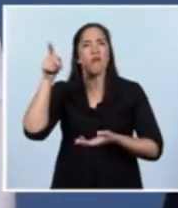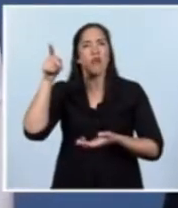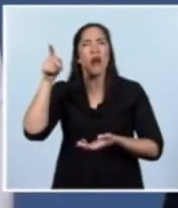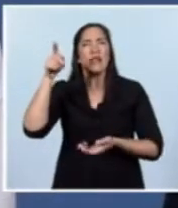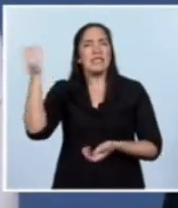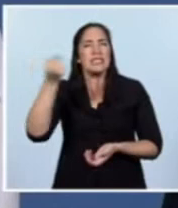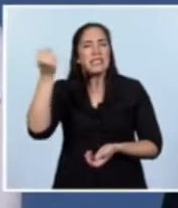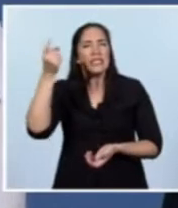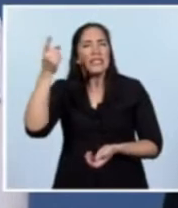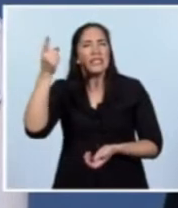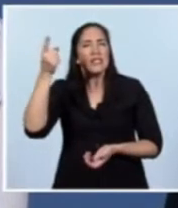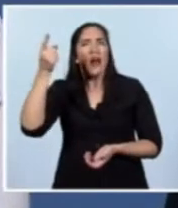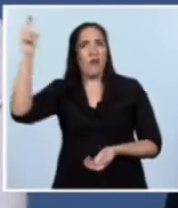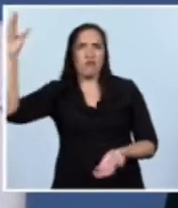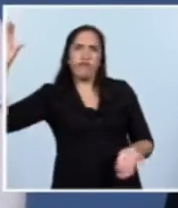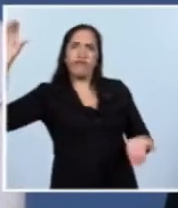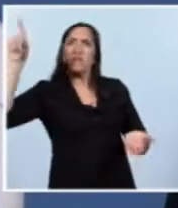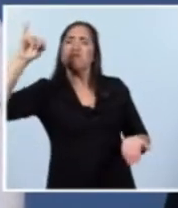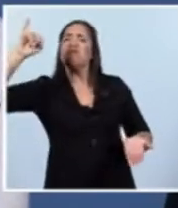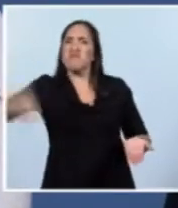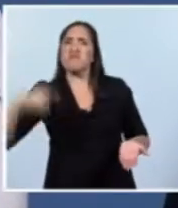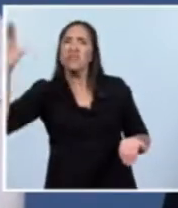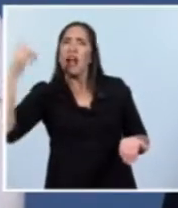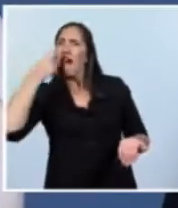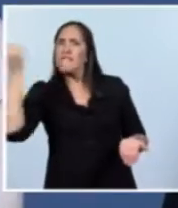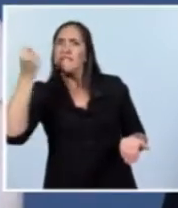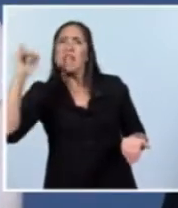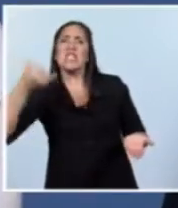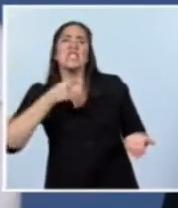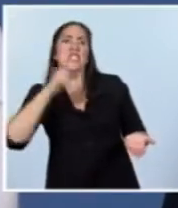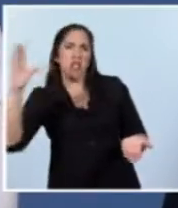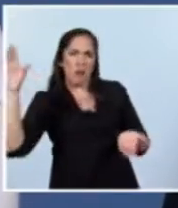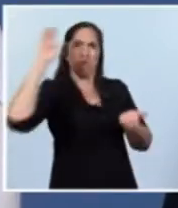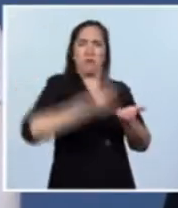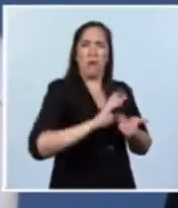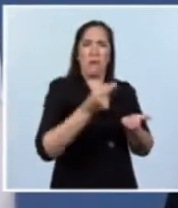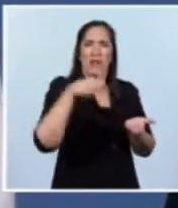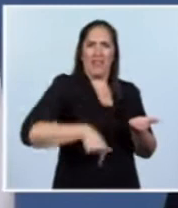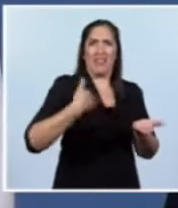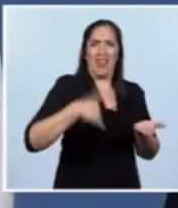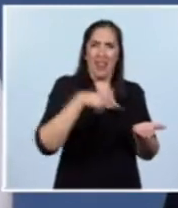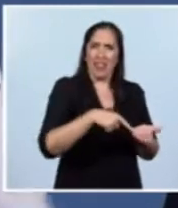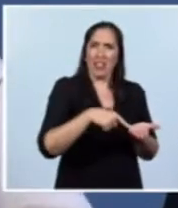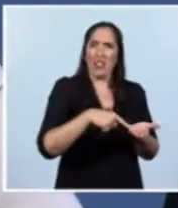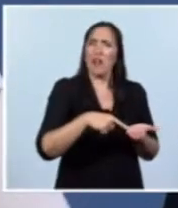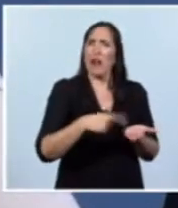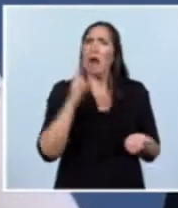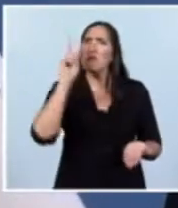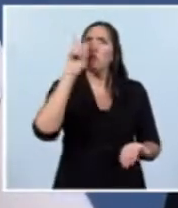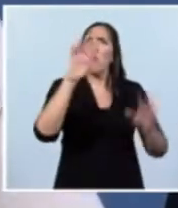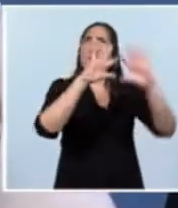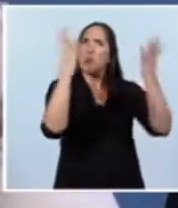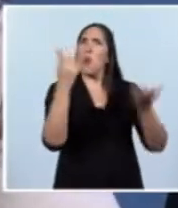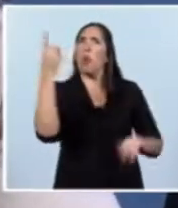interés de inversión en la Argentina que uno verifica en el mundo es increíble y